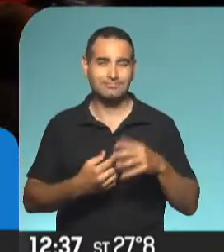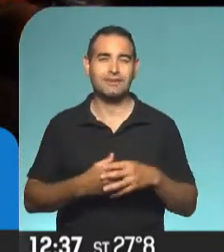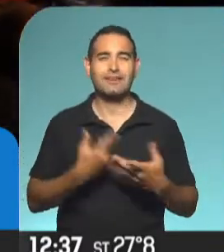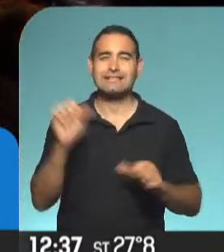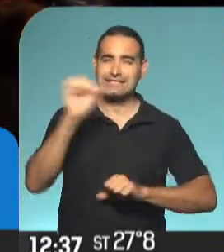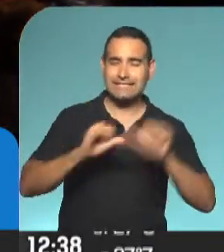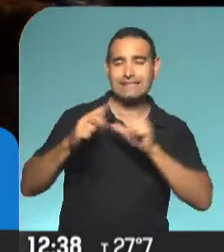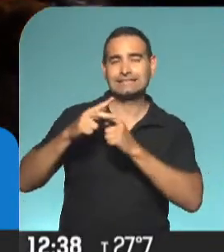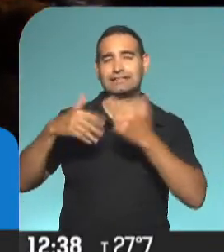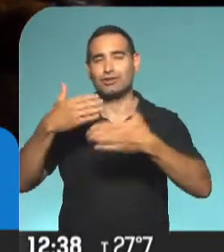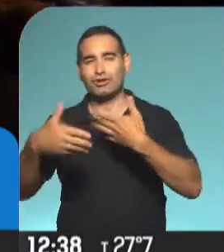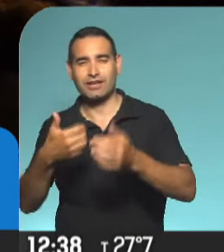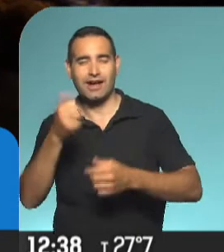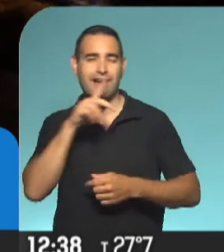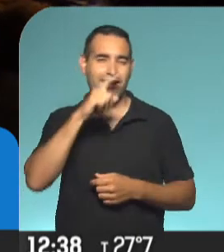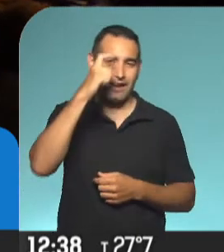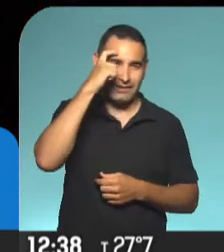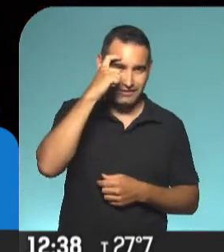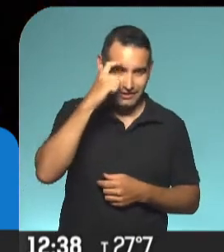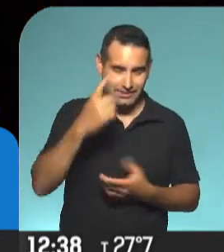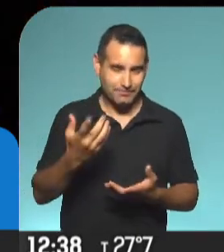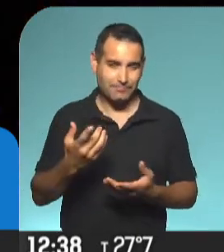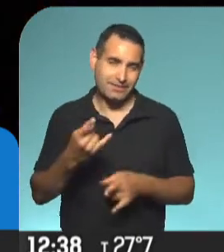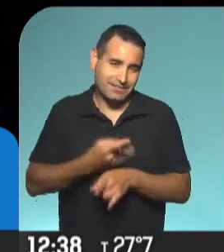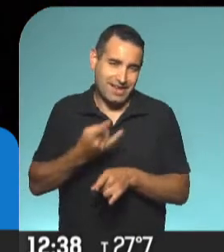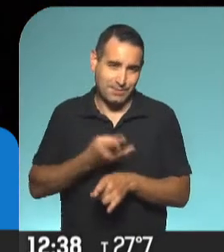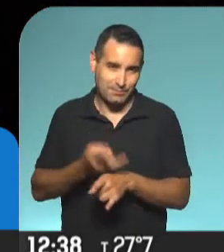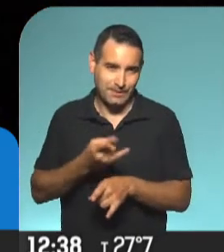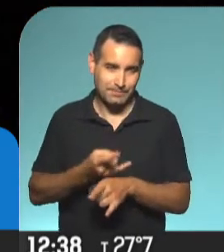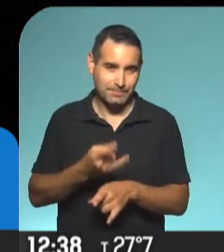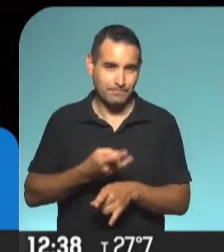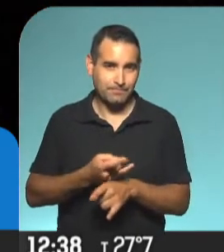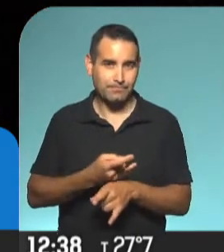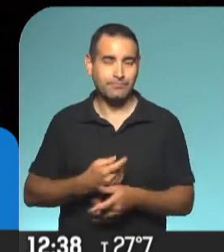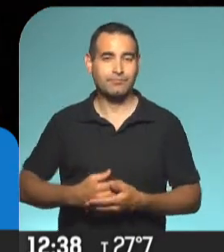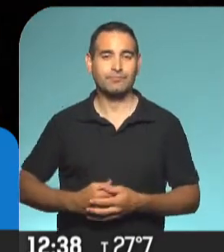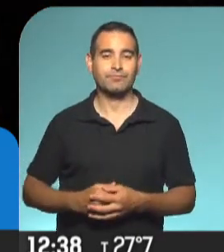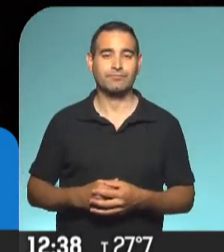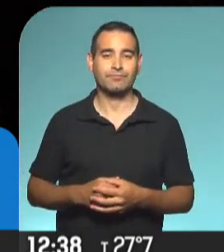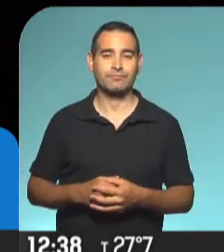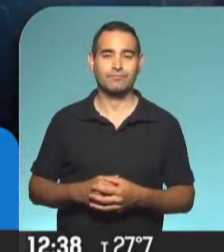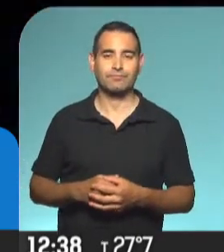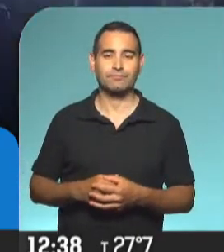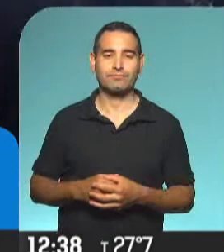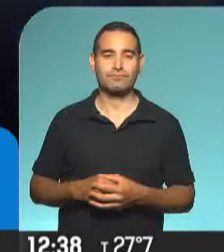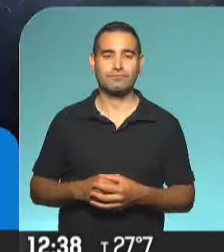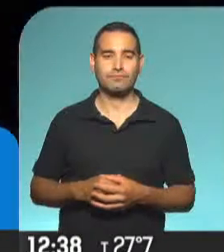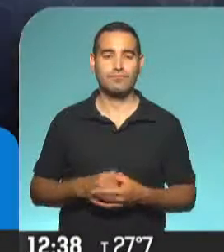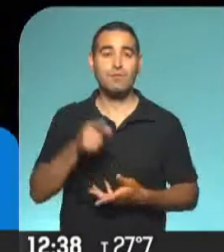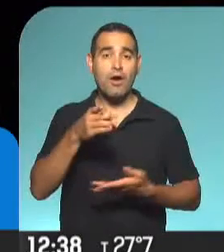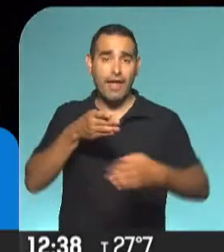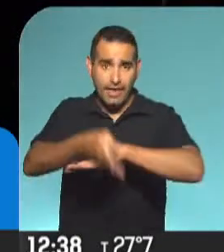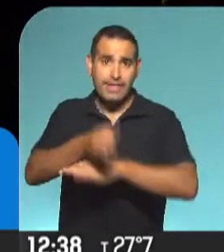ciencia, tecnología, artes, como siempre, como lo hacemos habitualmente, pero el ingreso sí será